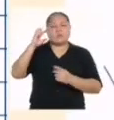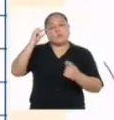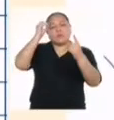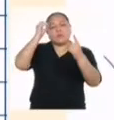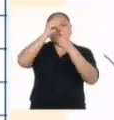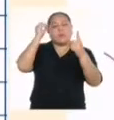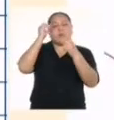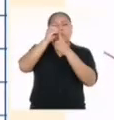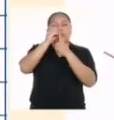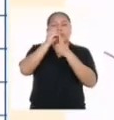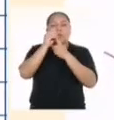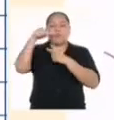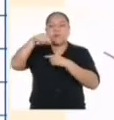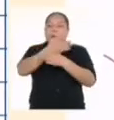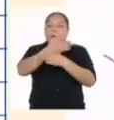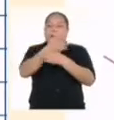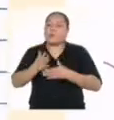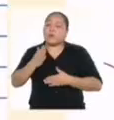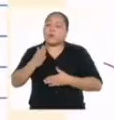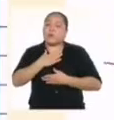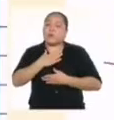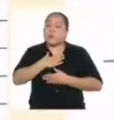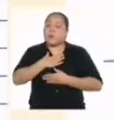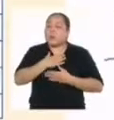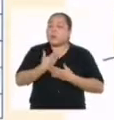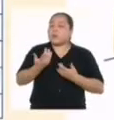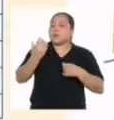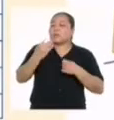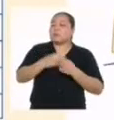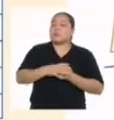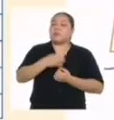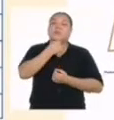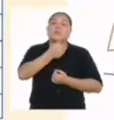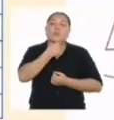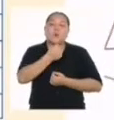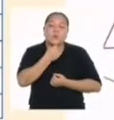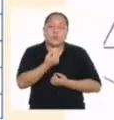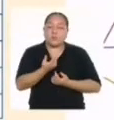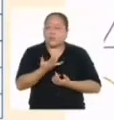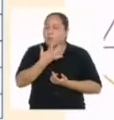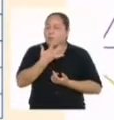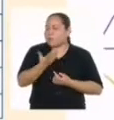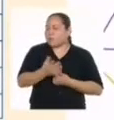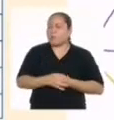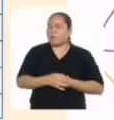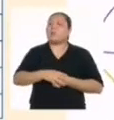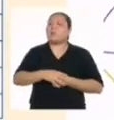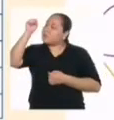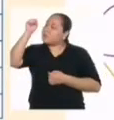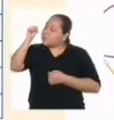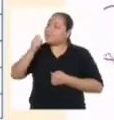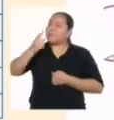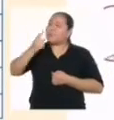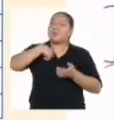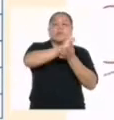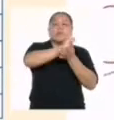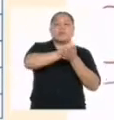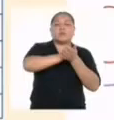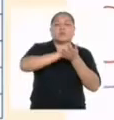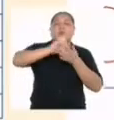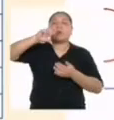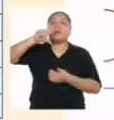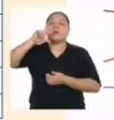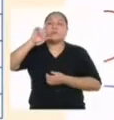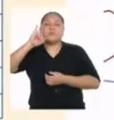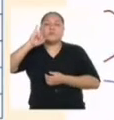propósito de compartir mi pasatiempo favorito? ¡Claro que sí! Como saben, escribí mi